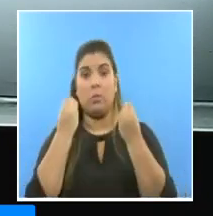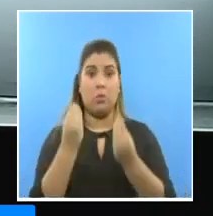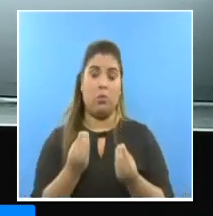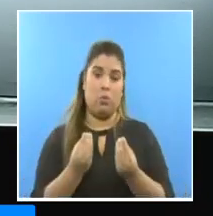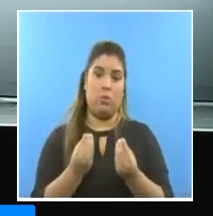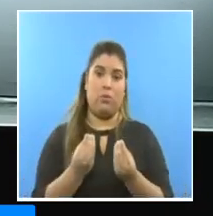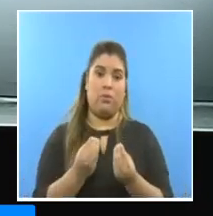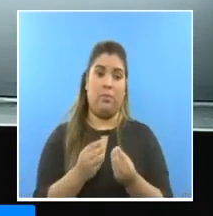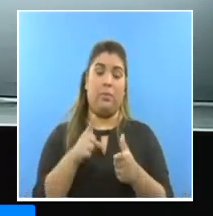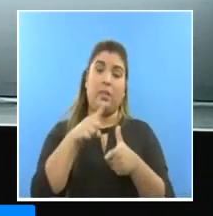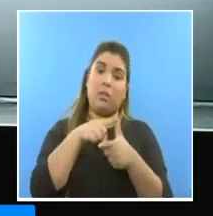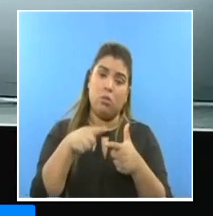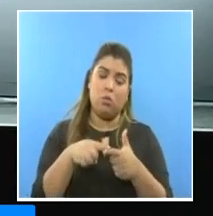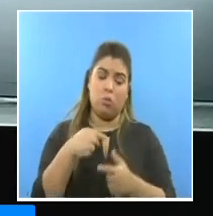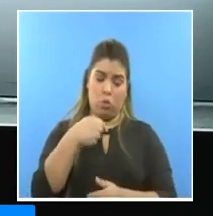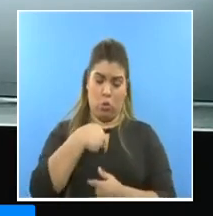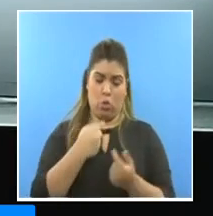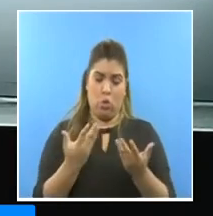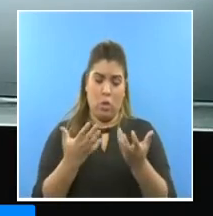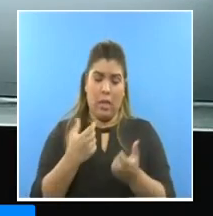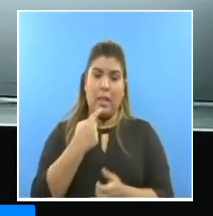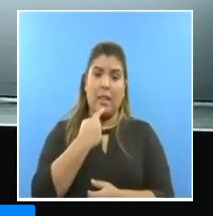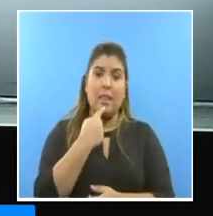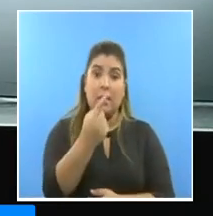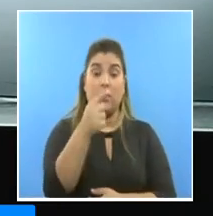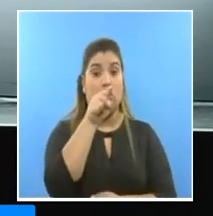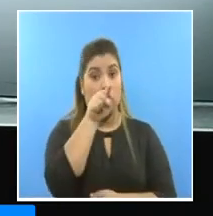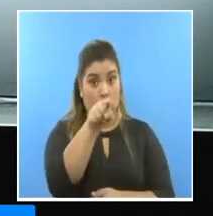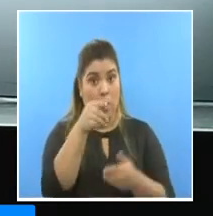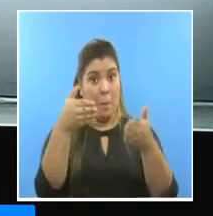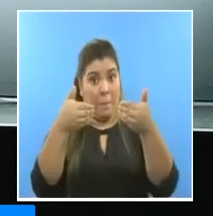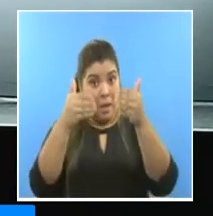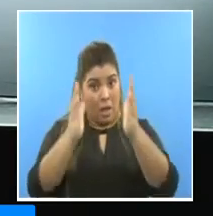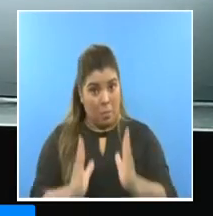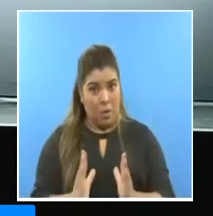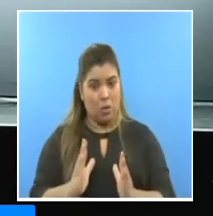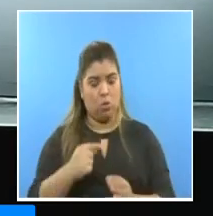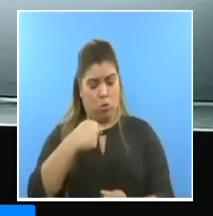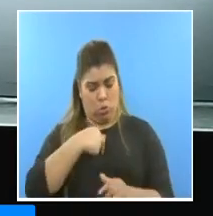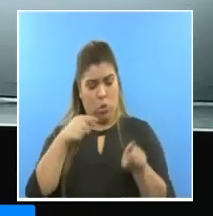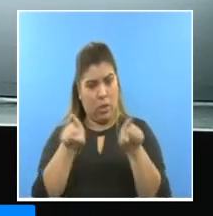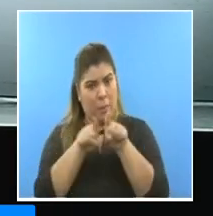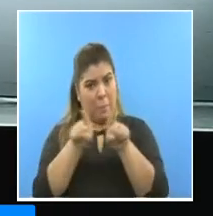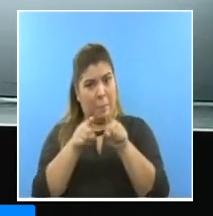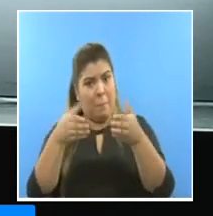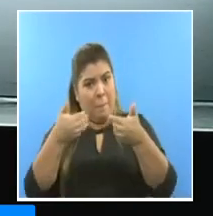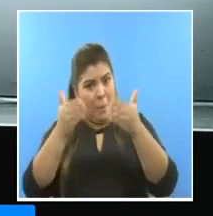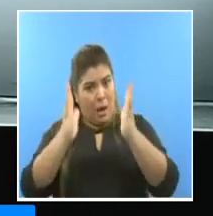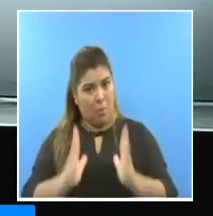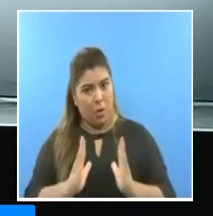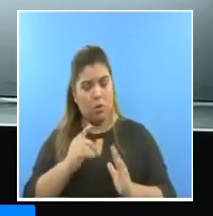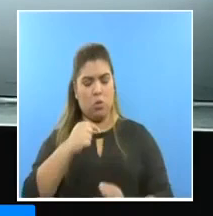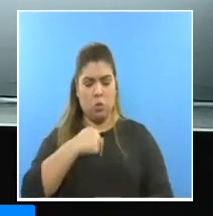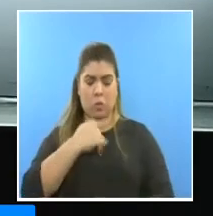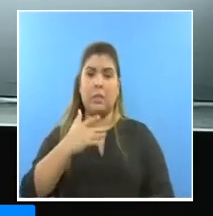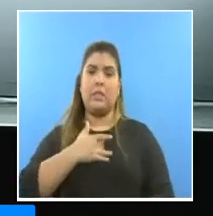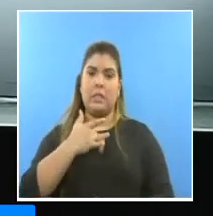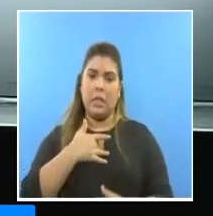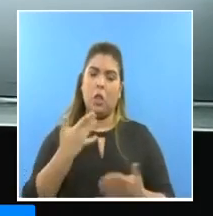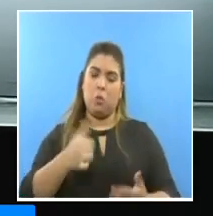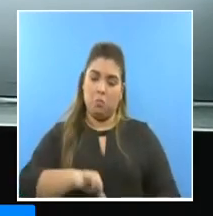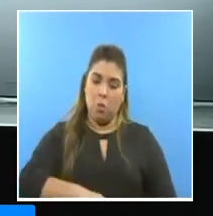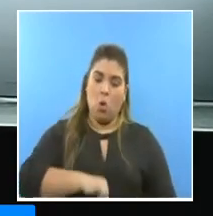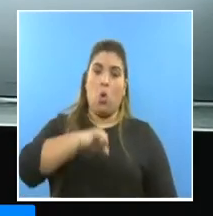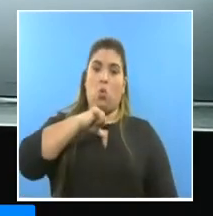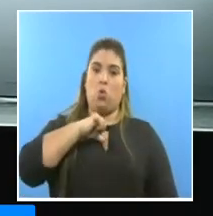quiero manifestarle a la ciudadanía que como panameño me siento distinguido por